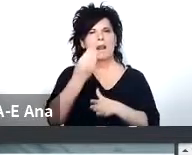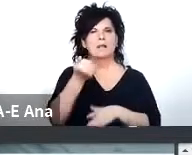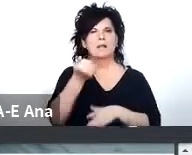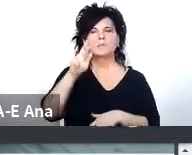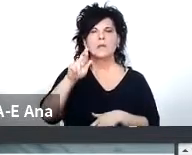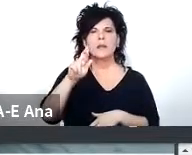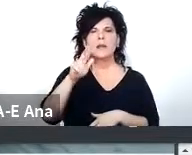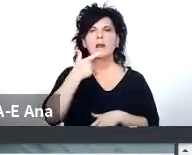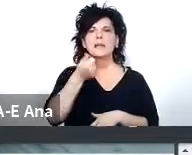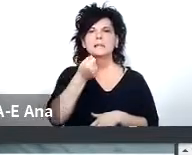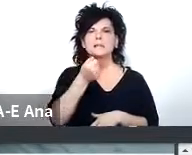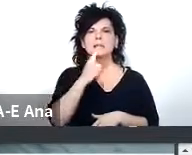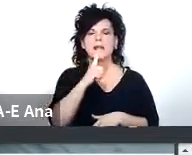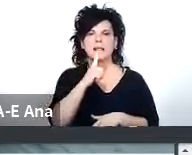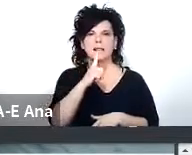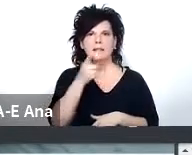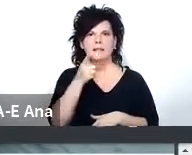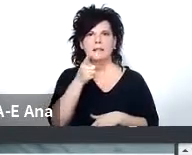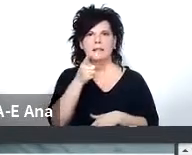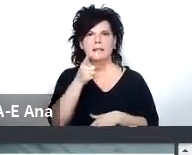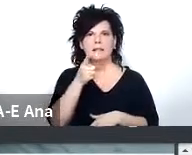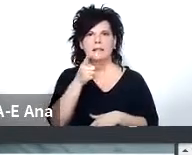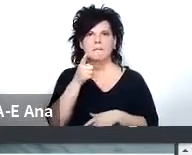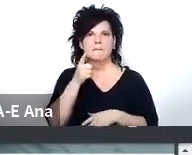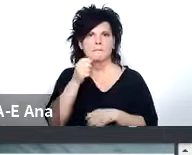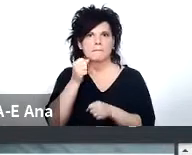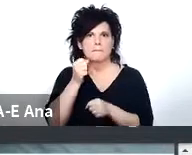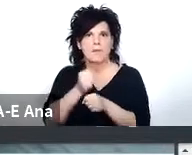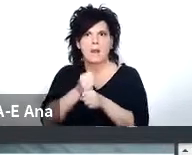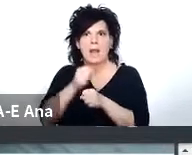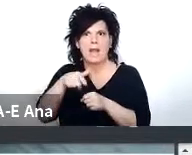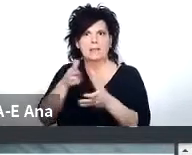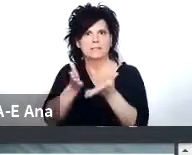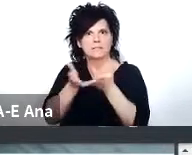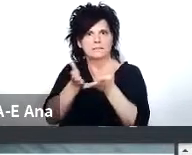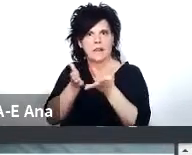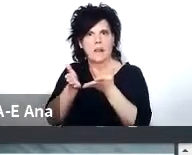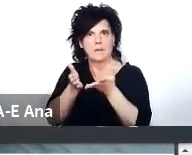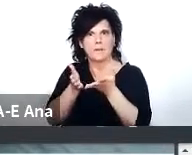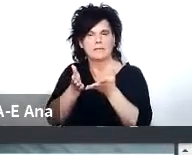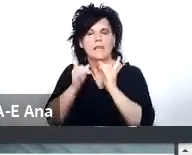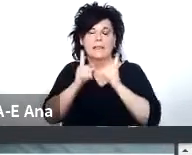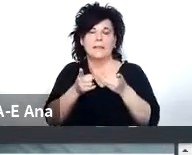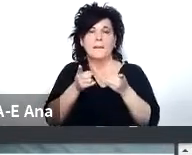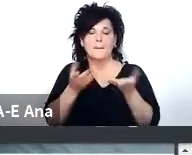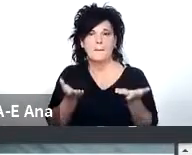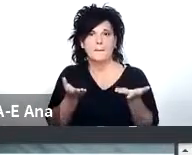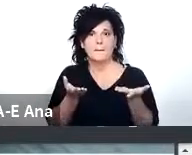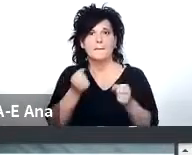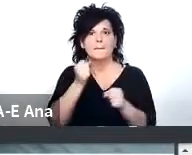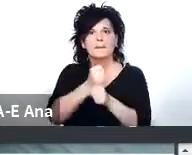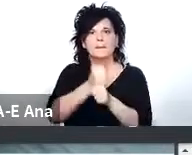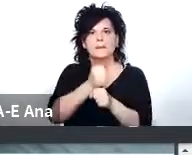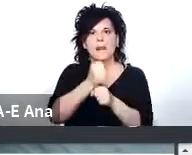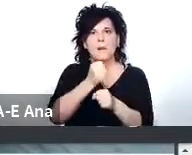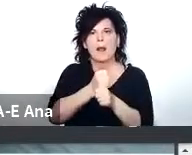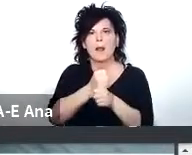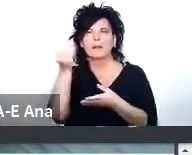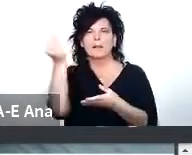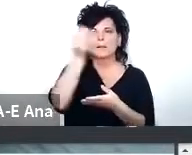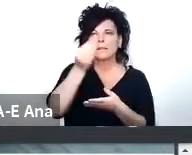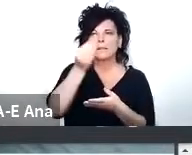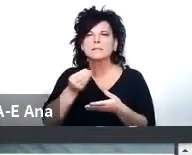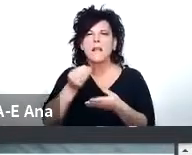para la operación de estos servicios y obviamente también para trabajar en el diseño y en la